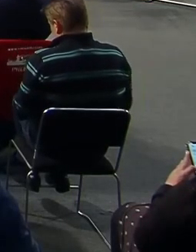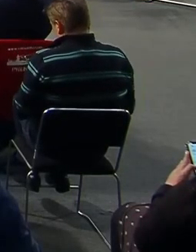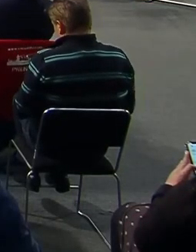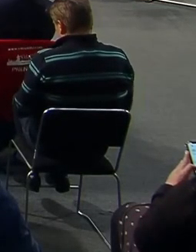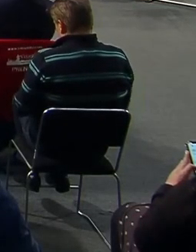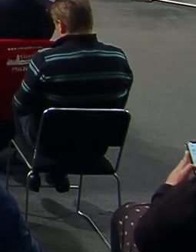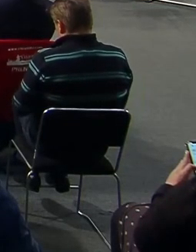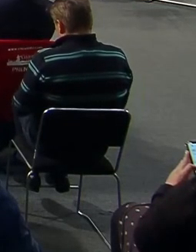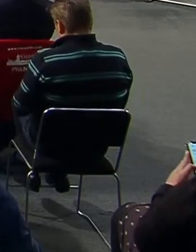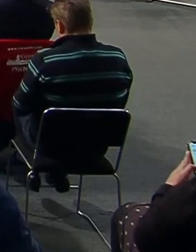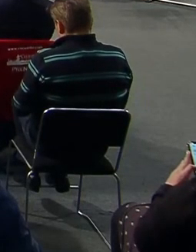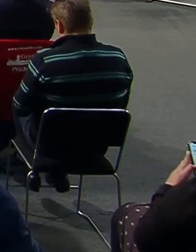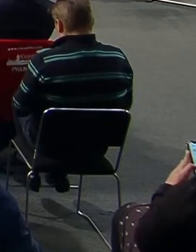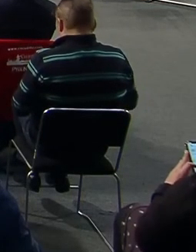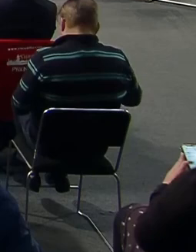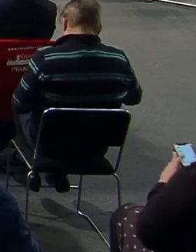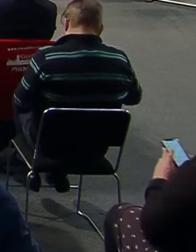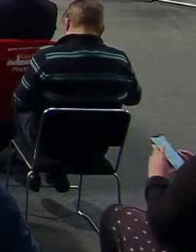Buenísima.